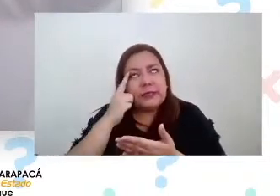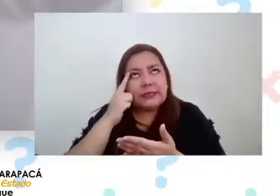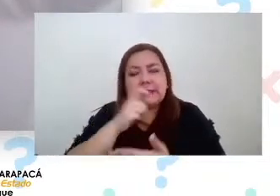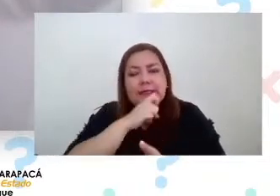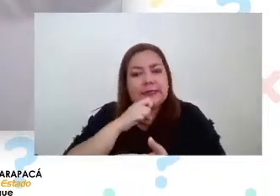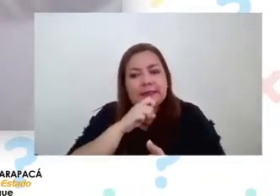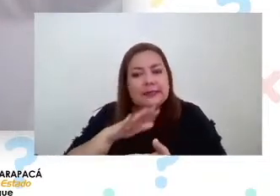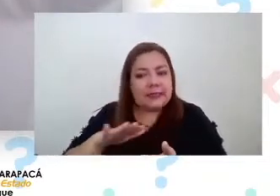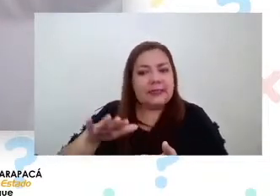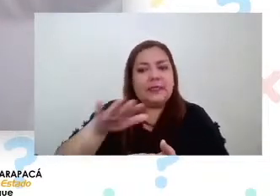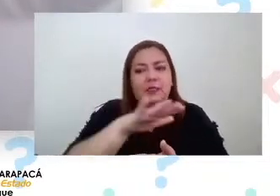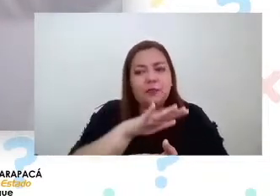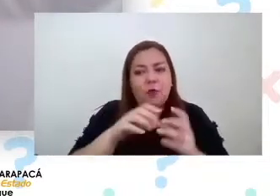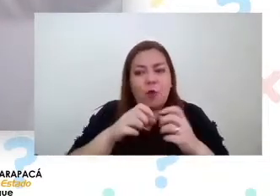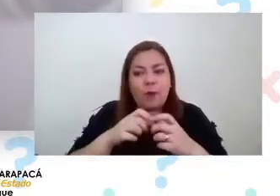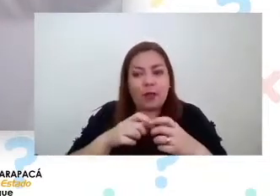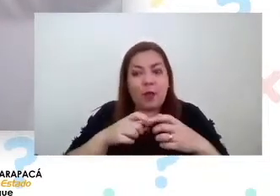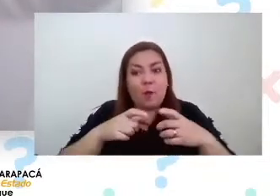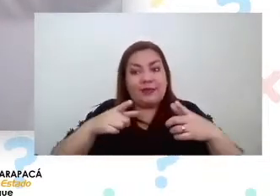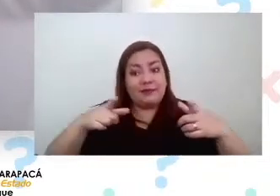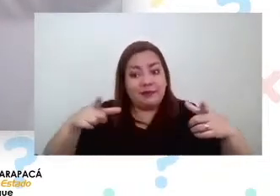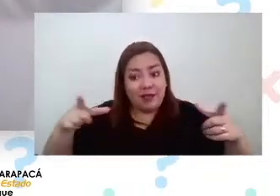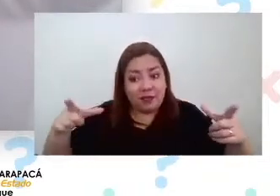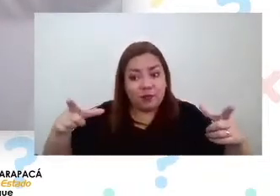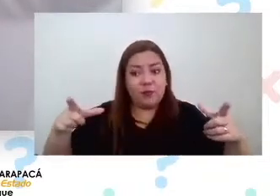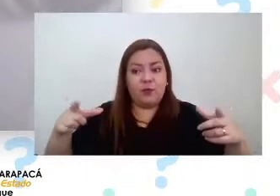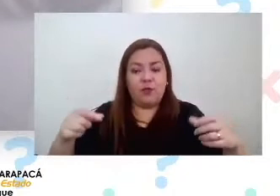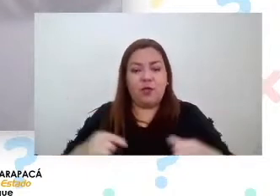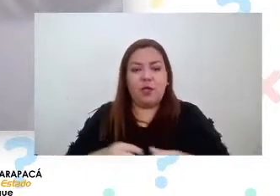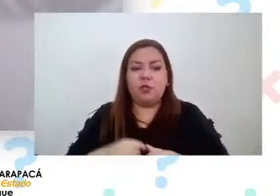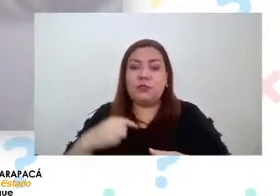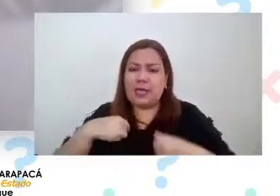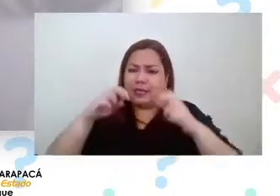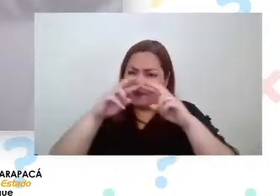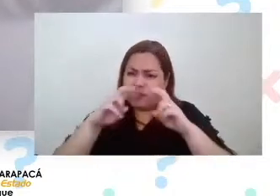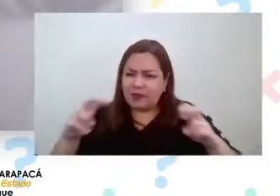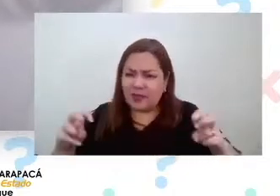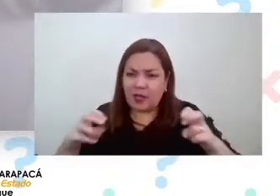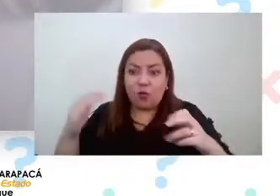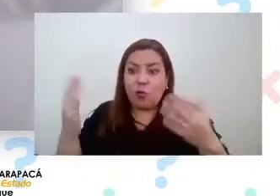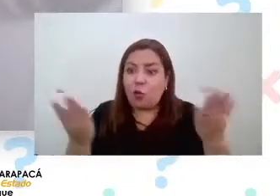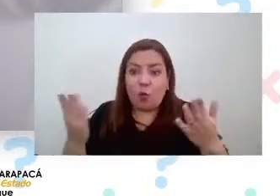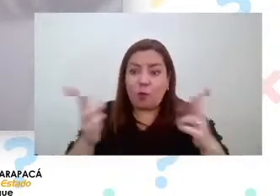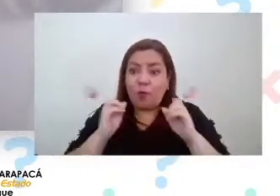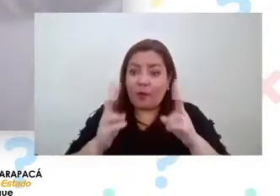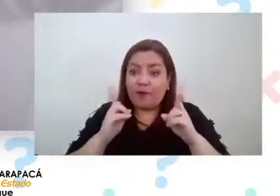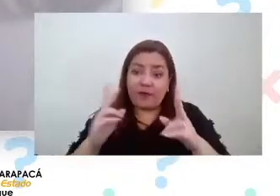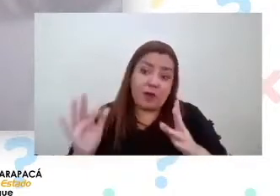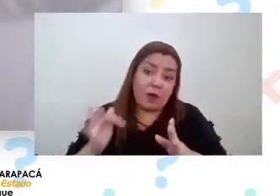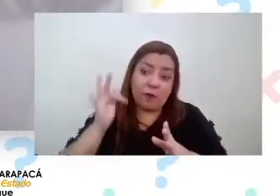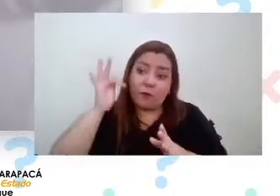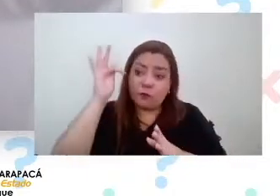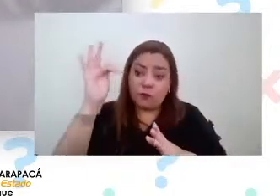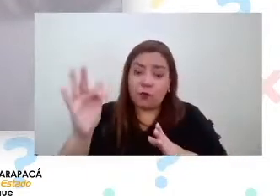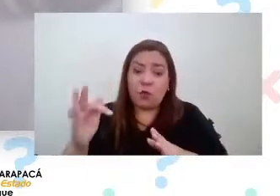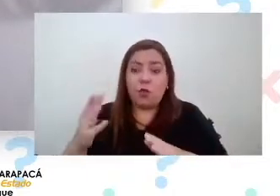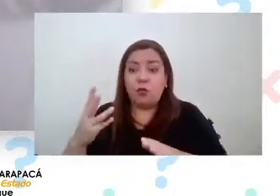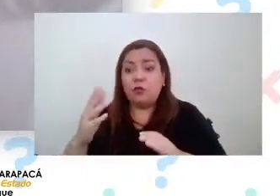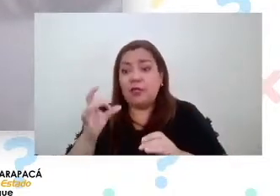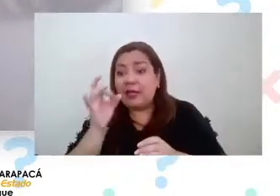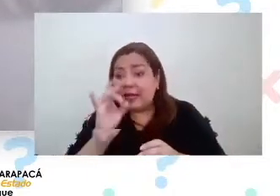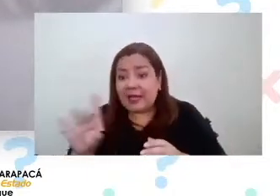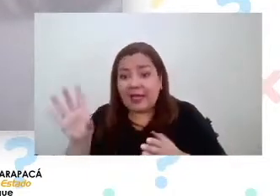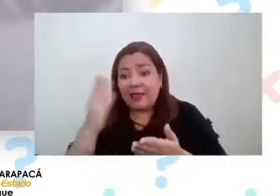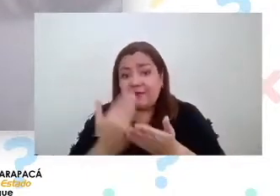a tener más zonas desérticas por lo tanto hay que investigar y saber cómo vamos a vivir en el futuro en donde cada vez vamos a tener más